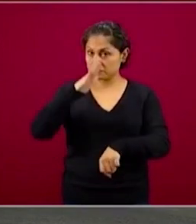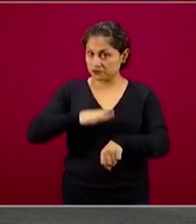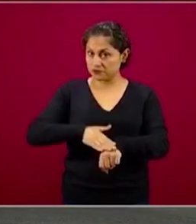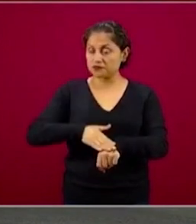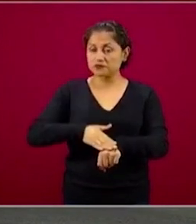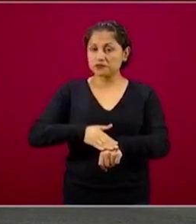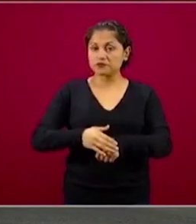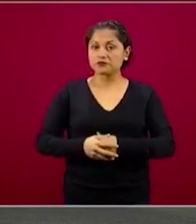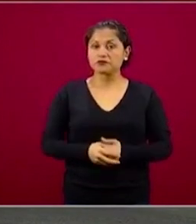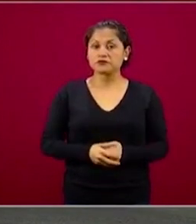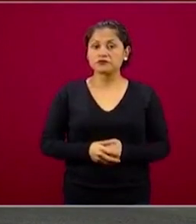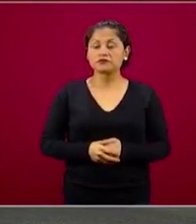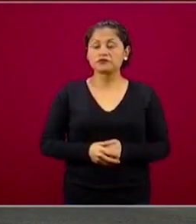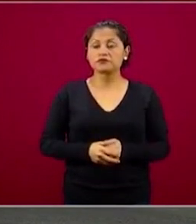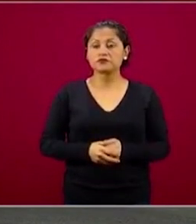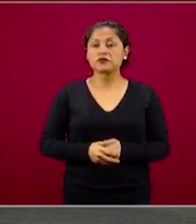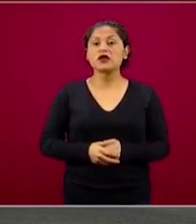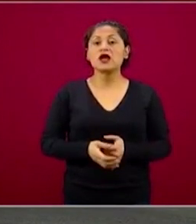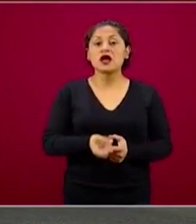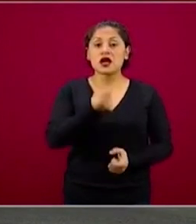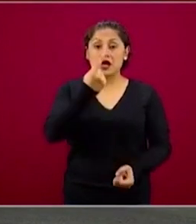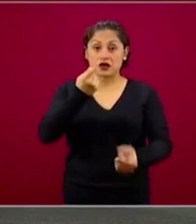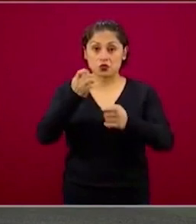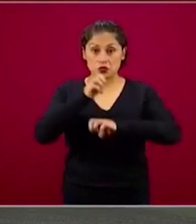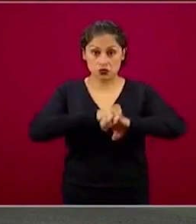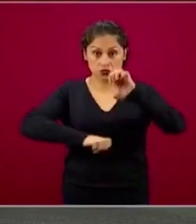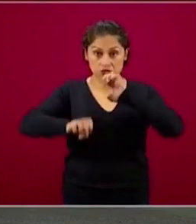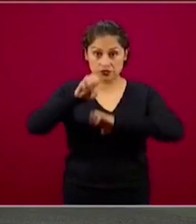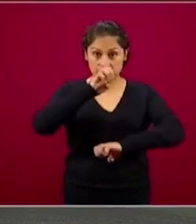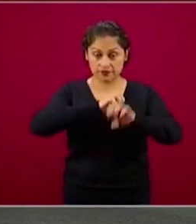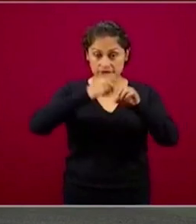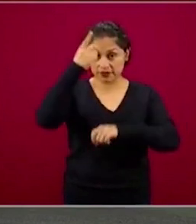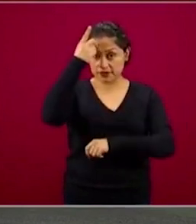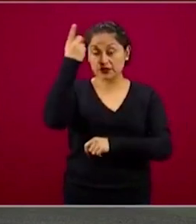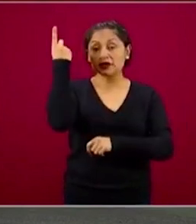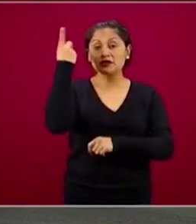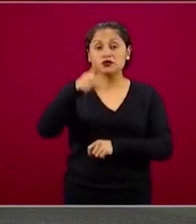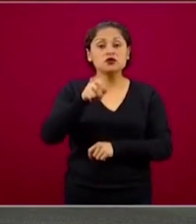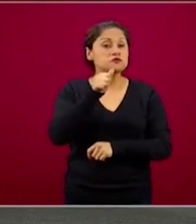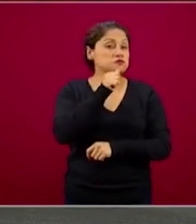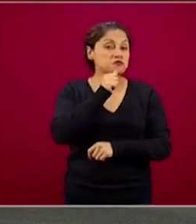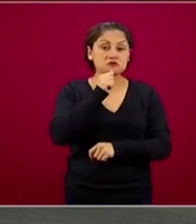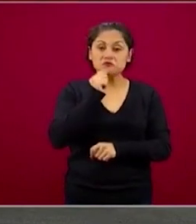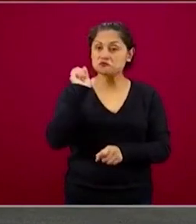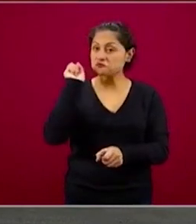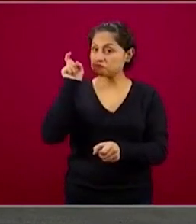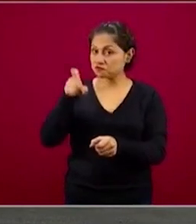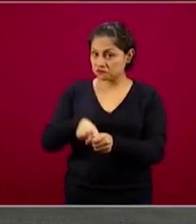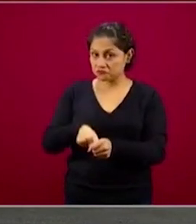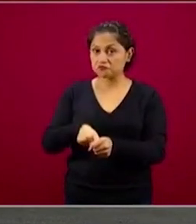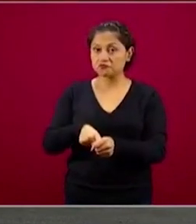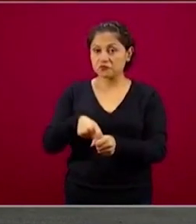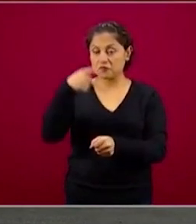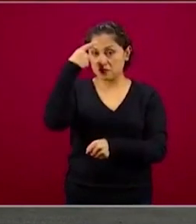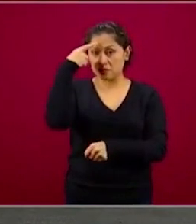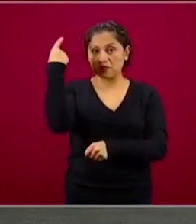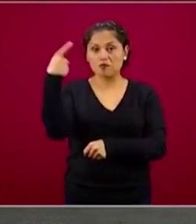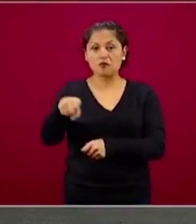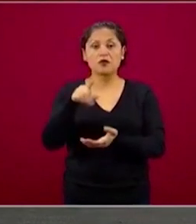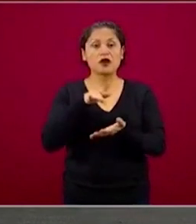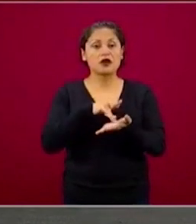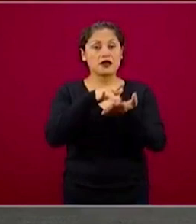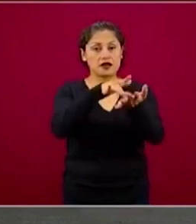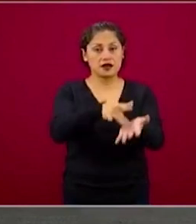los empleadores que aún no se han registrado para obtener el apoyo financiero que está ofreciendo